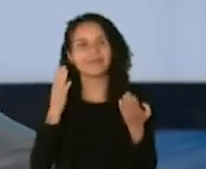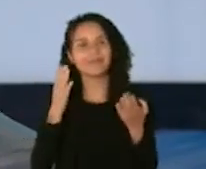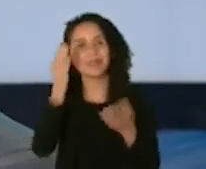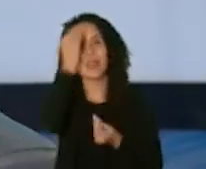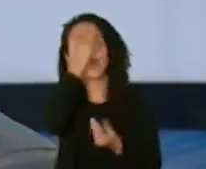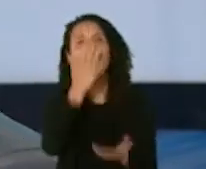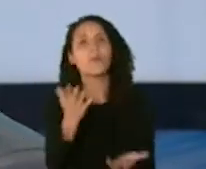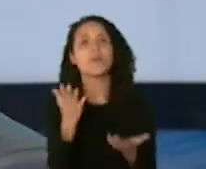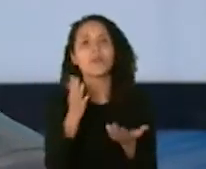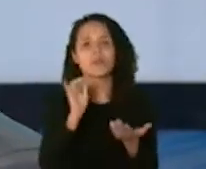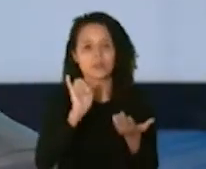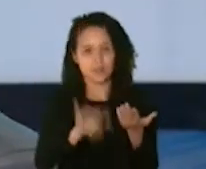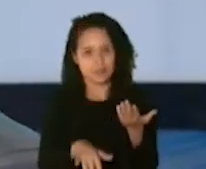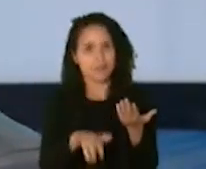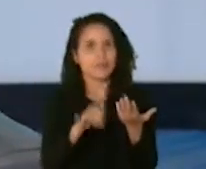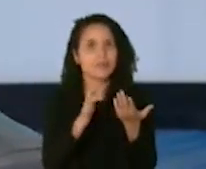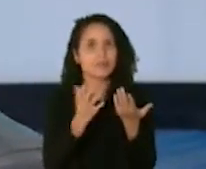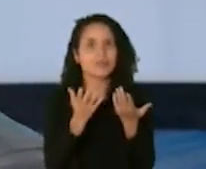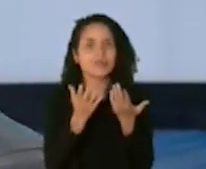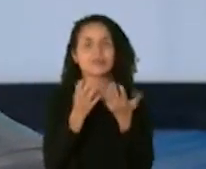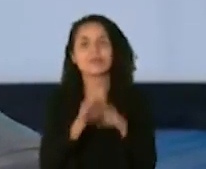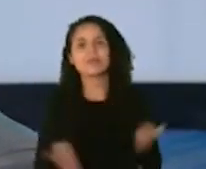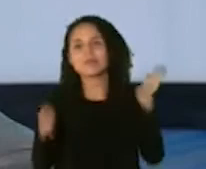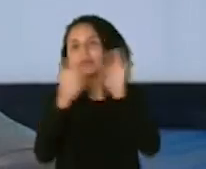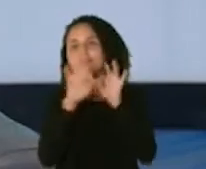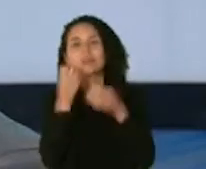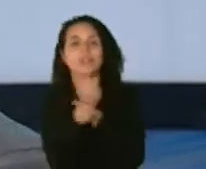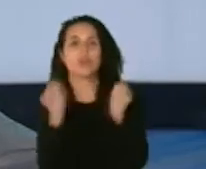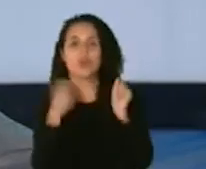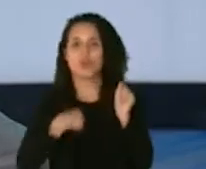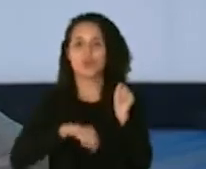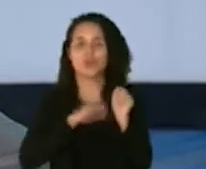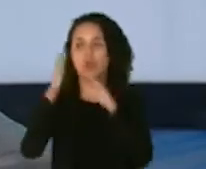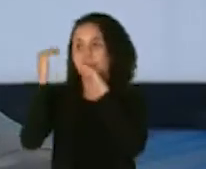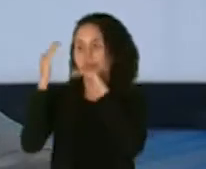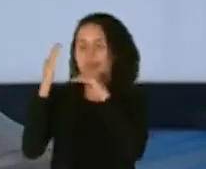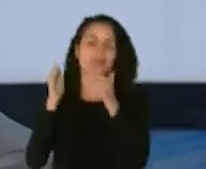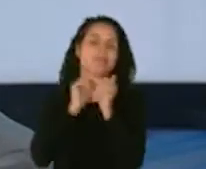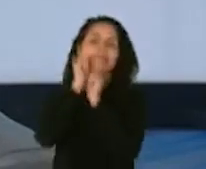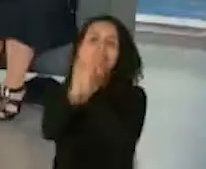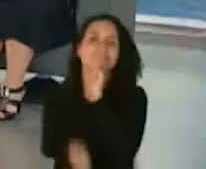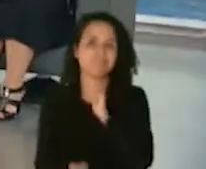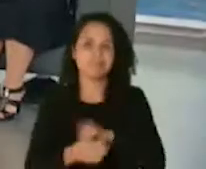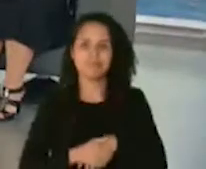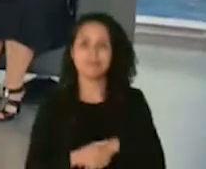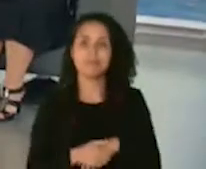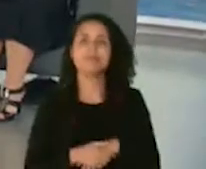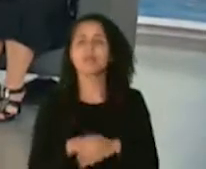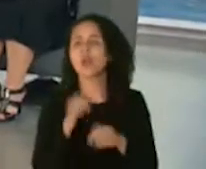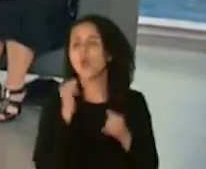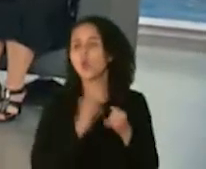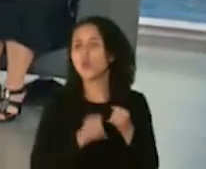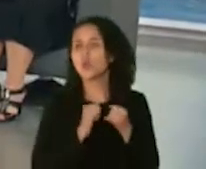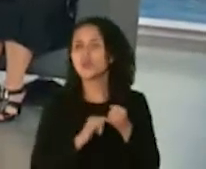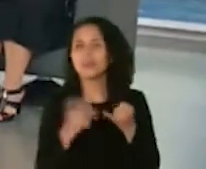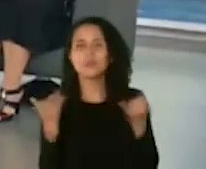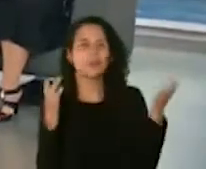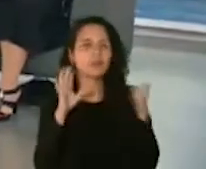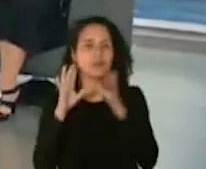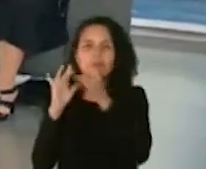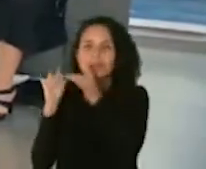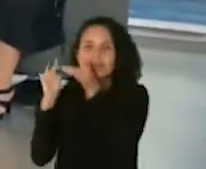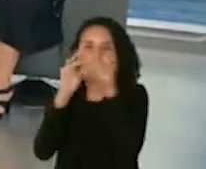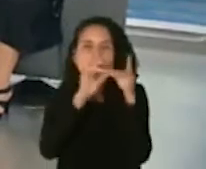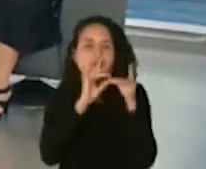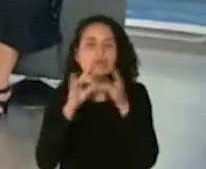es muy segura sobrepasa las expectativas que teníamos quiero romper con el último mito que hay en las redes sociales